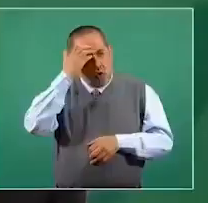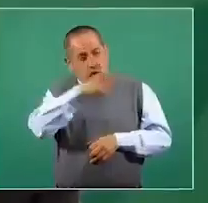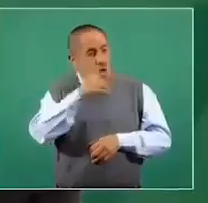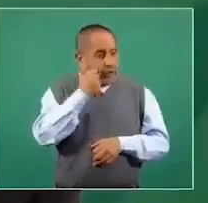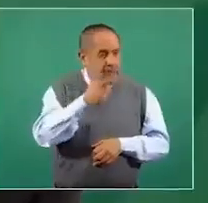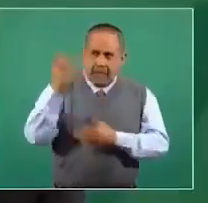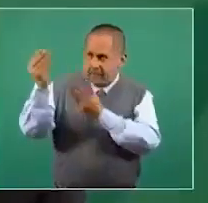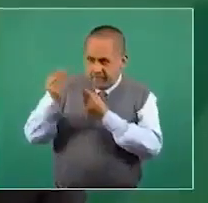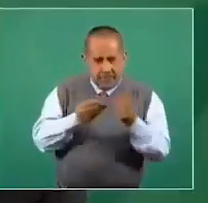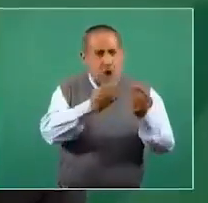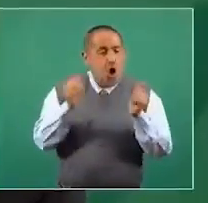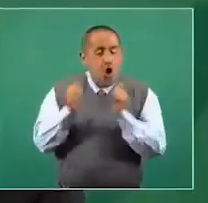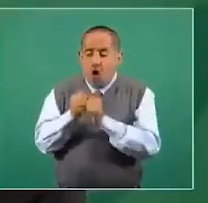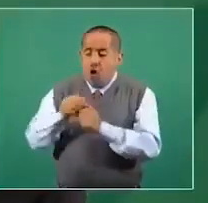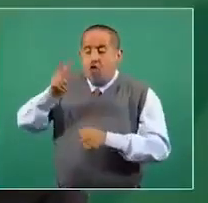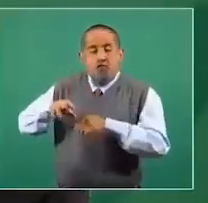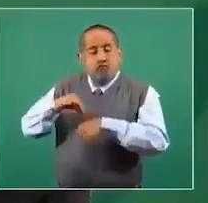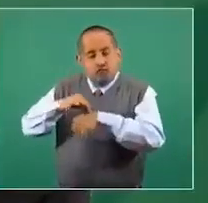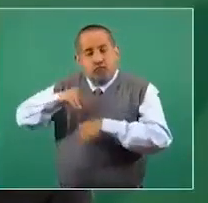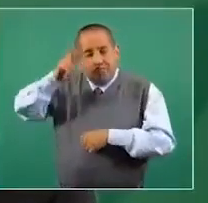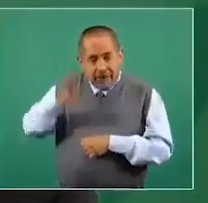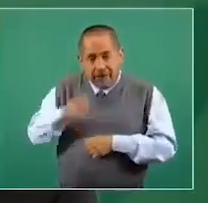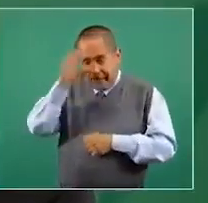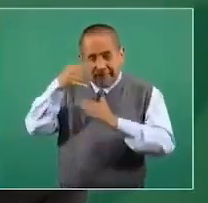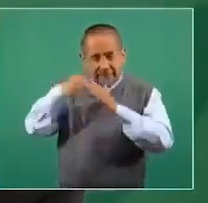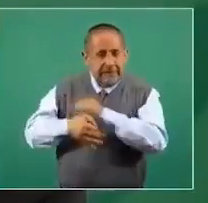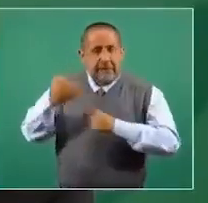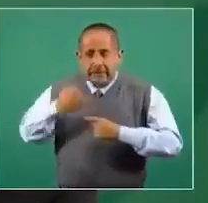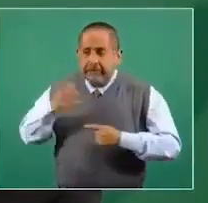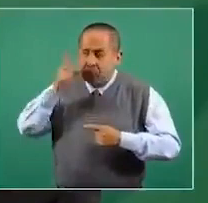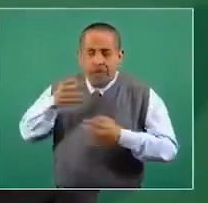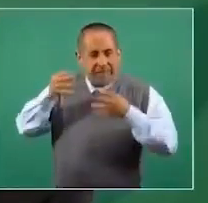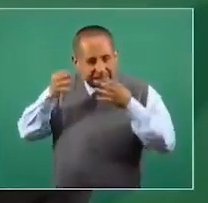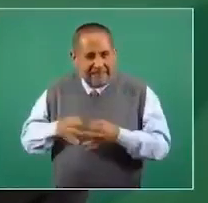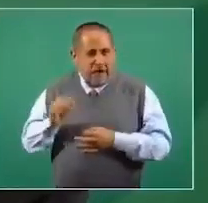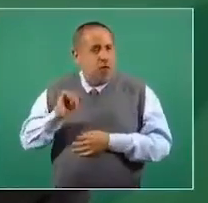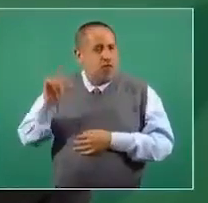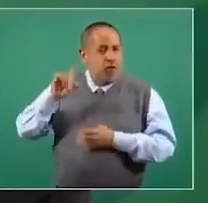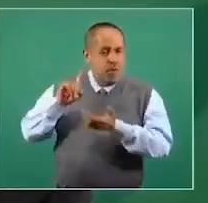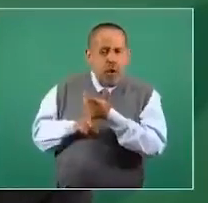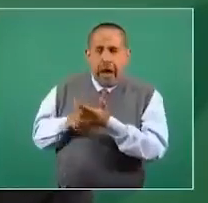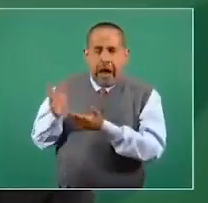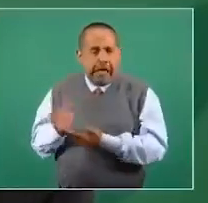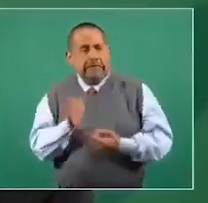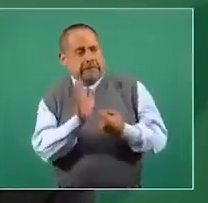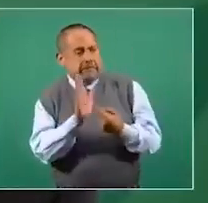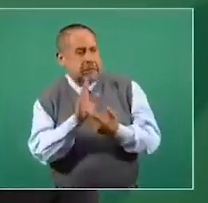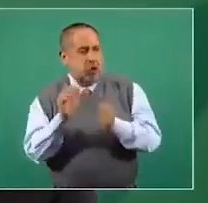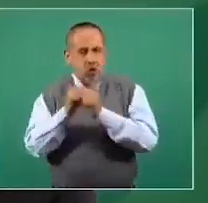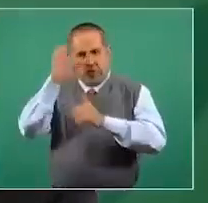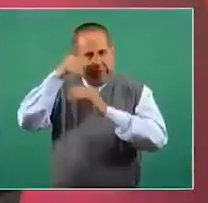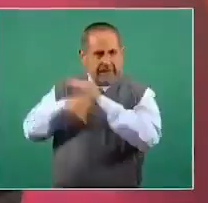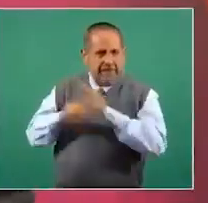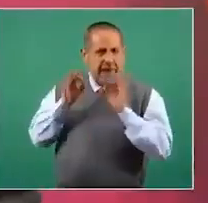que sea basada en información verídica, verificable, de preferencia de fuentes sólidas, científicas,